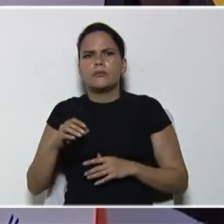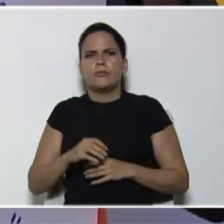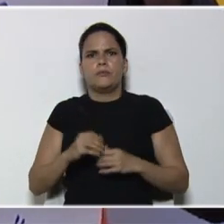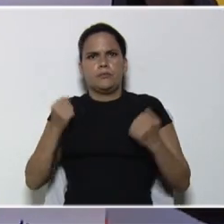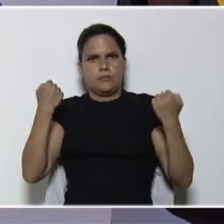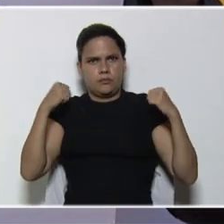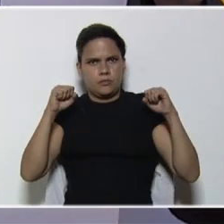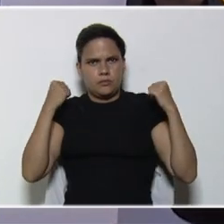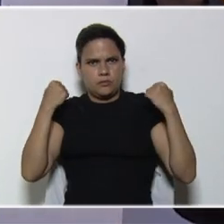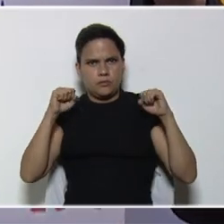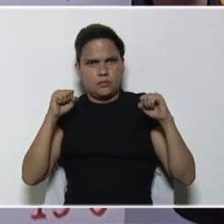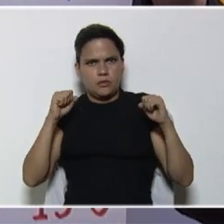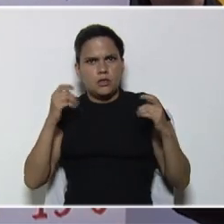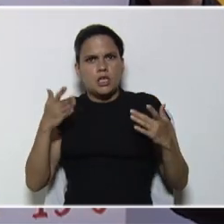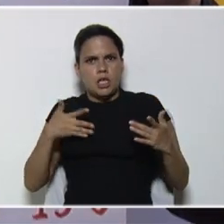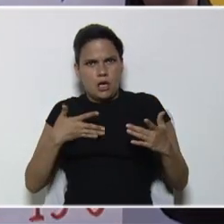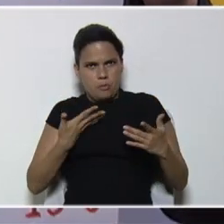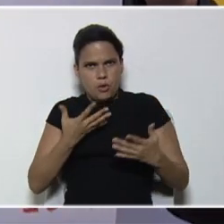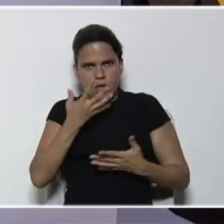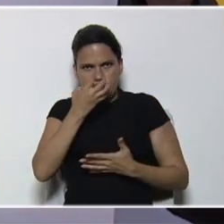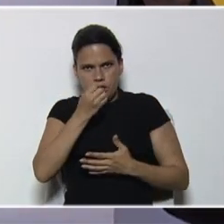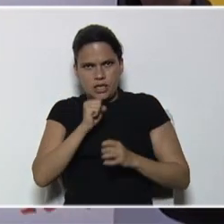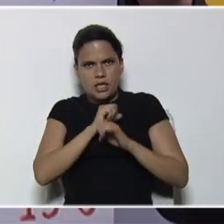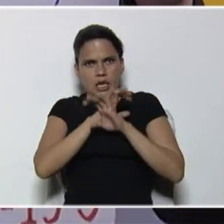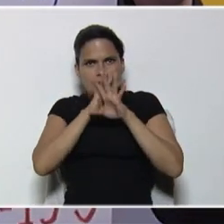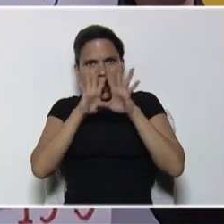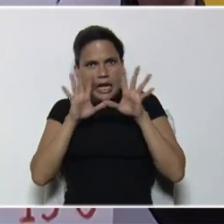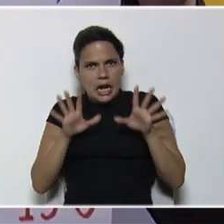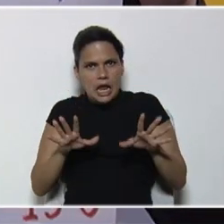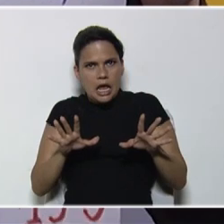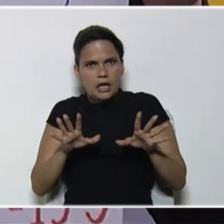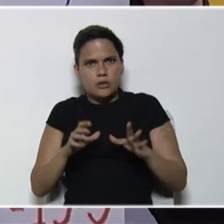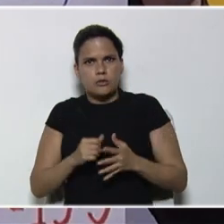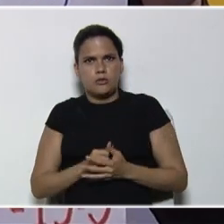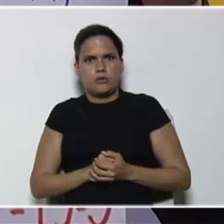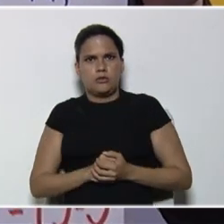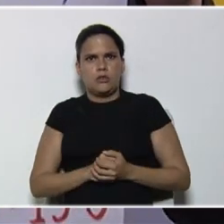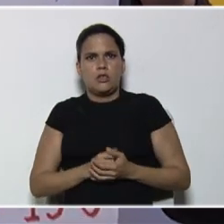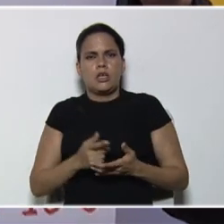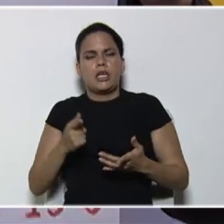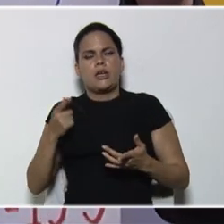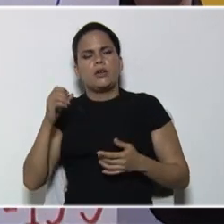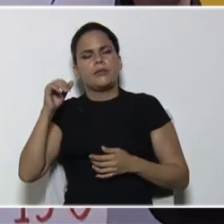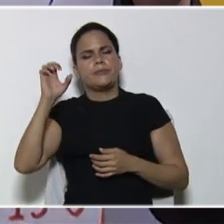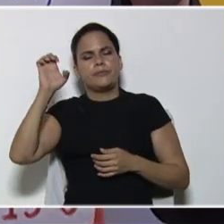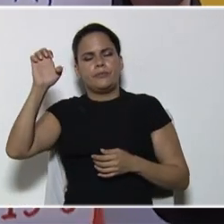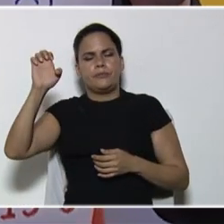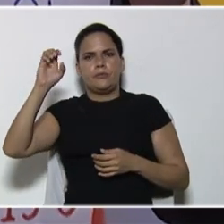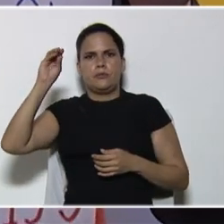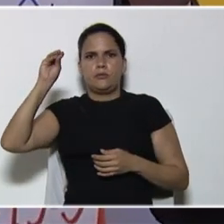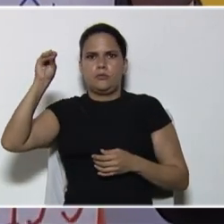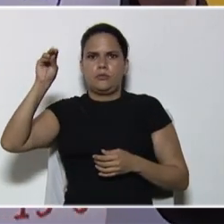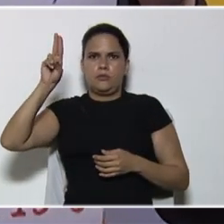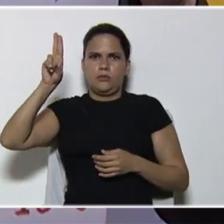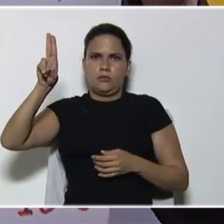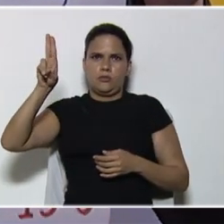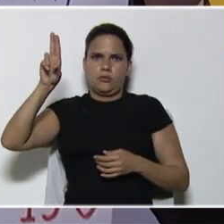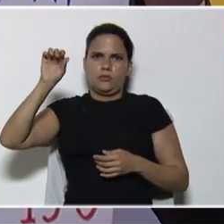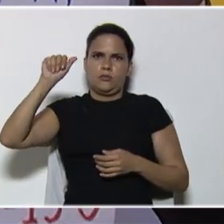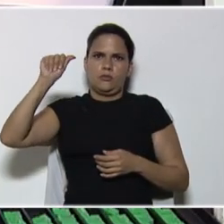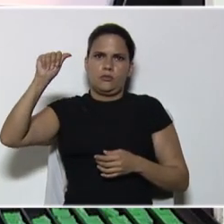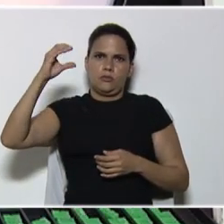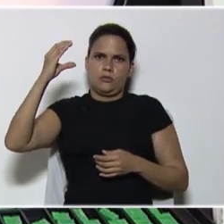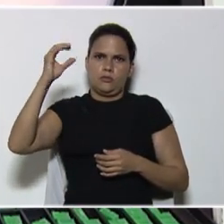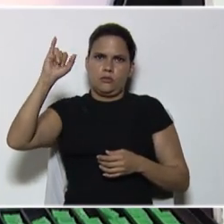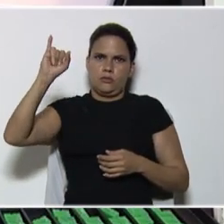estableciendo, y que él pueda entender, de manera clara, que una ecuación, es una igualdad, donde tenemos, una incógnita, que hay que